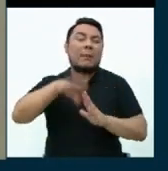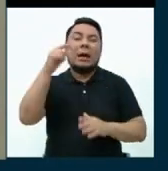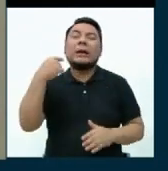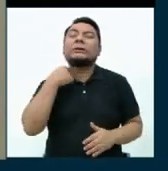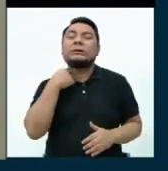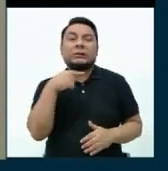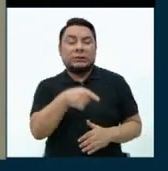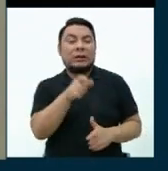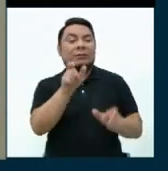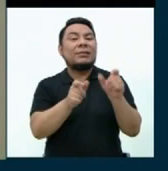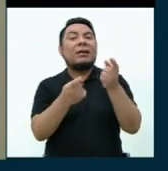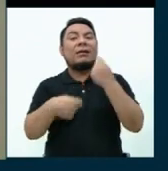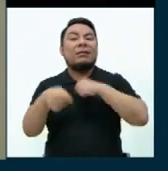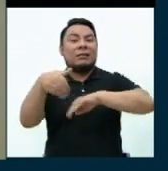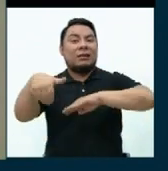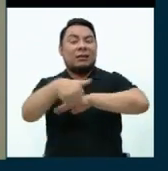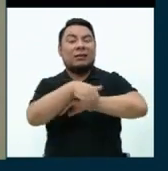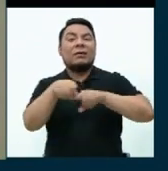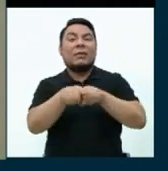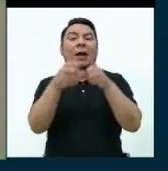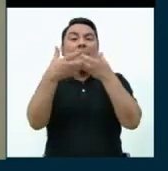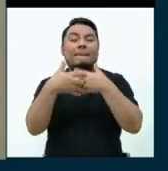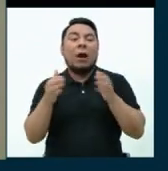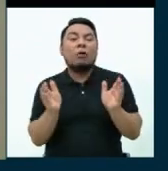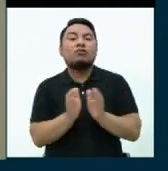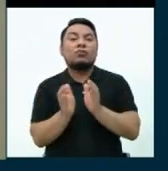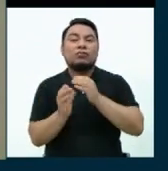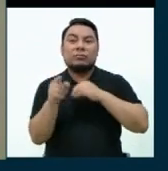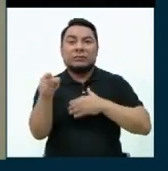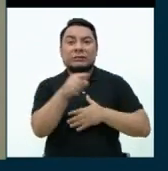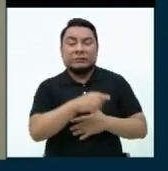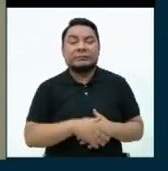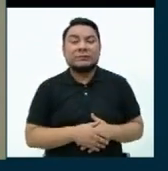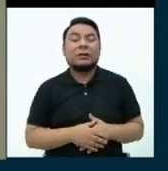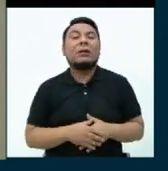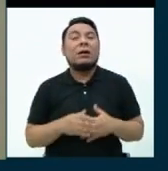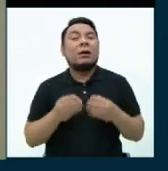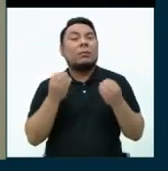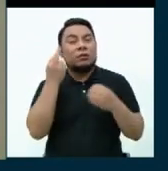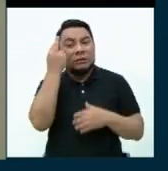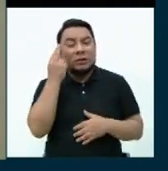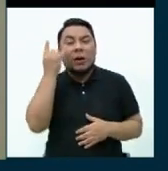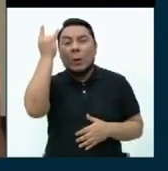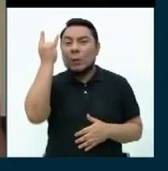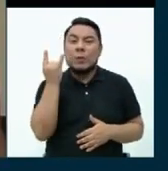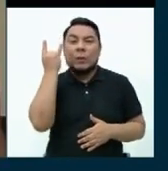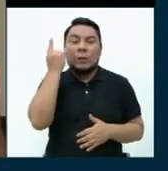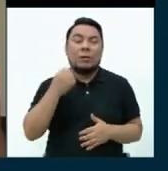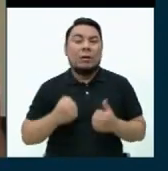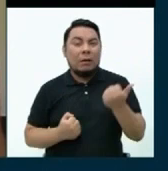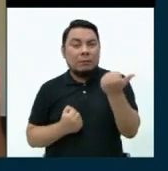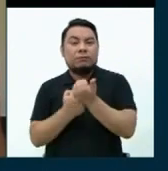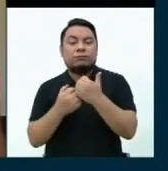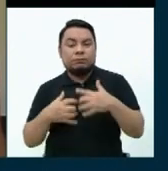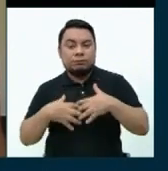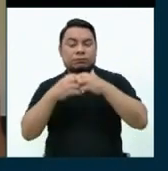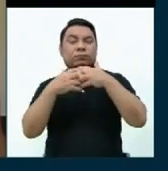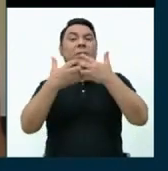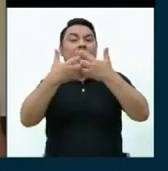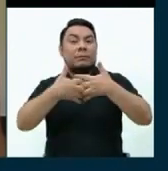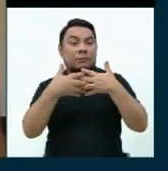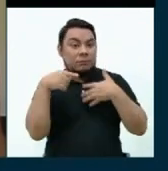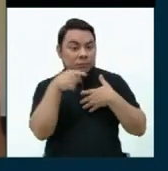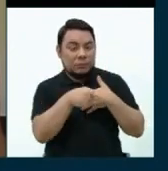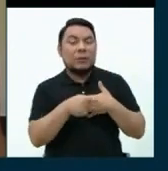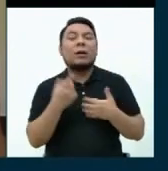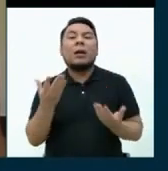han sido los comerciantes y los empresarios más pequeños. Por eso urge poder fortalecer a las MIPES a través de mecanismos